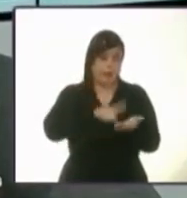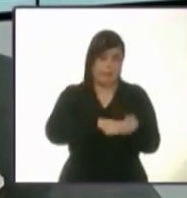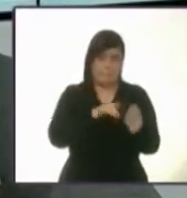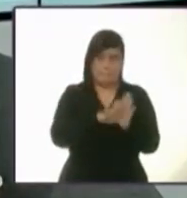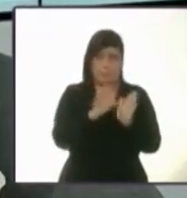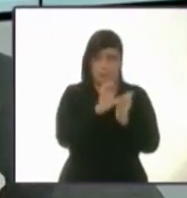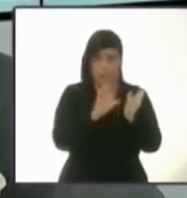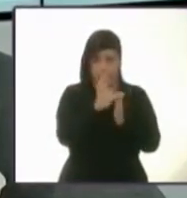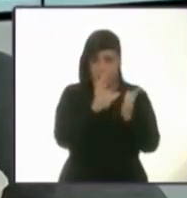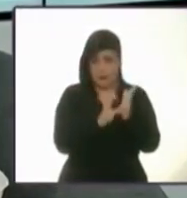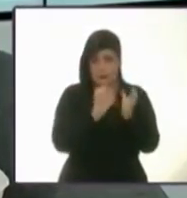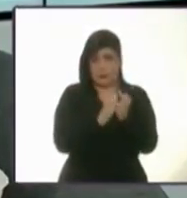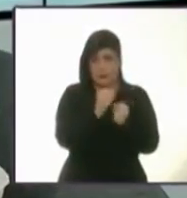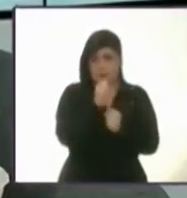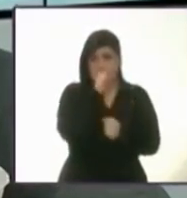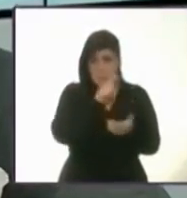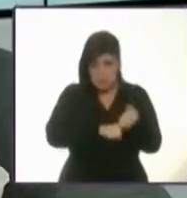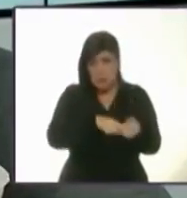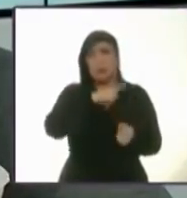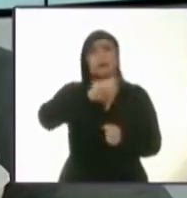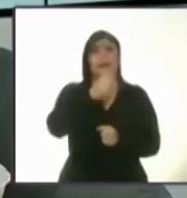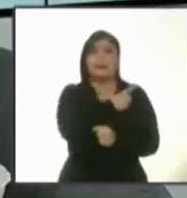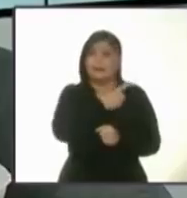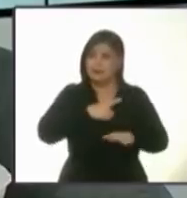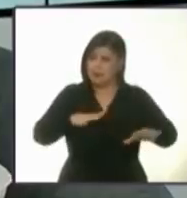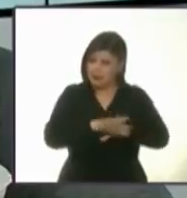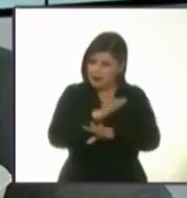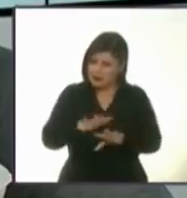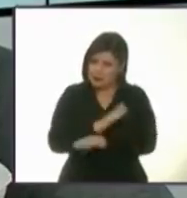debe ser reformada y debe cambiar.